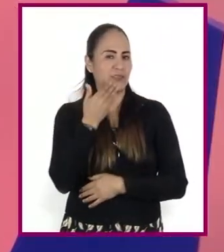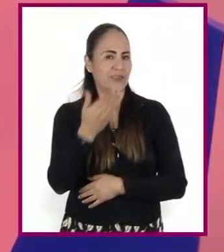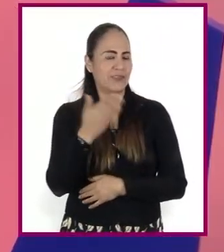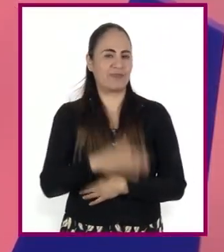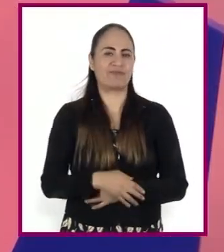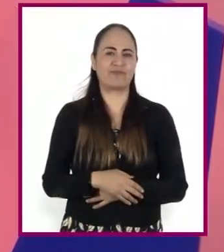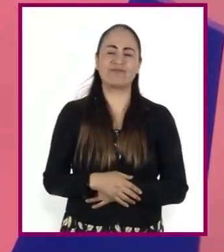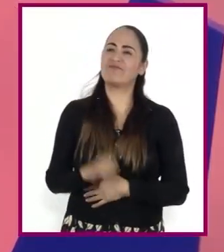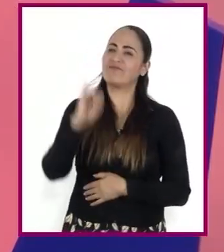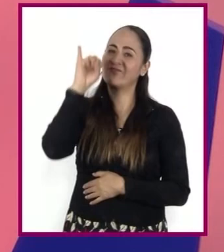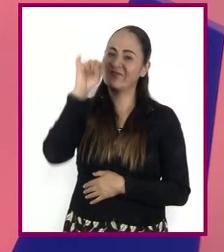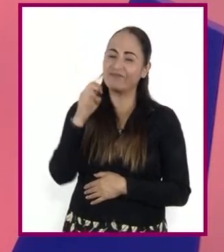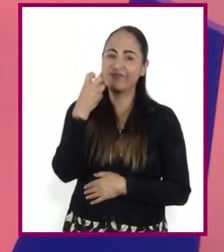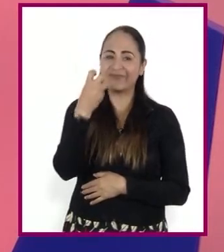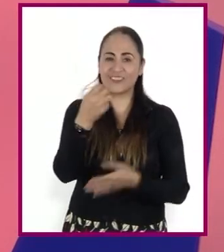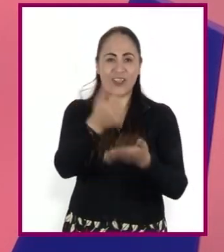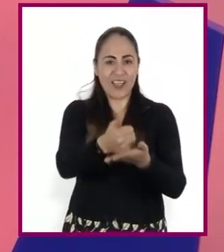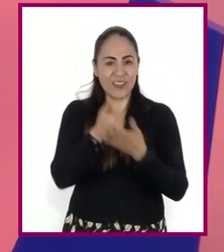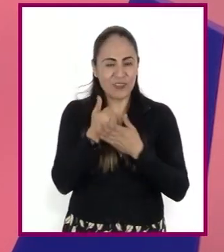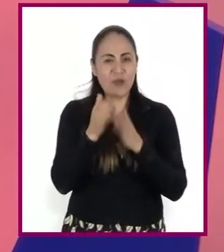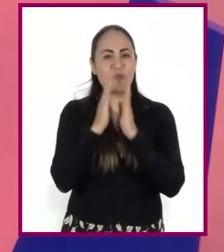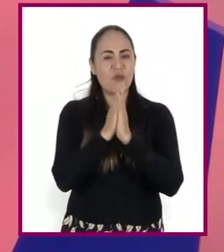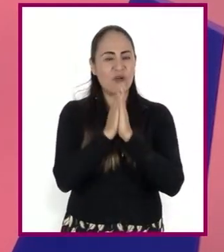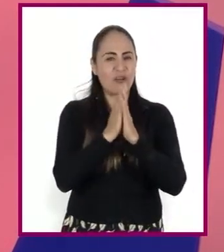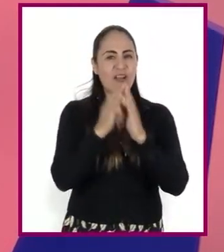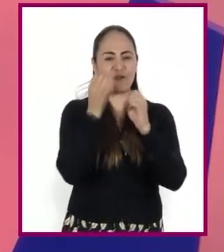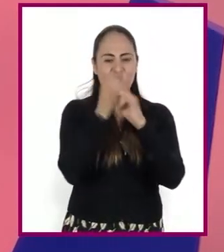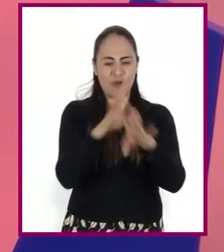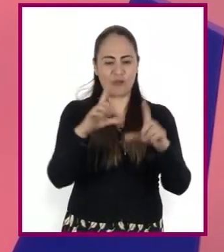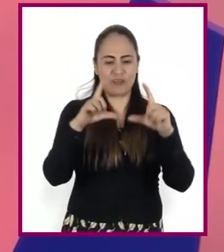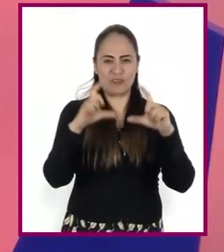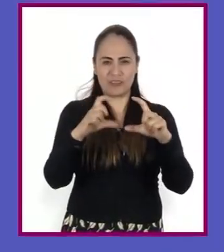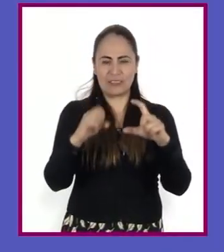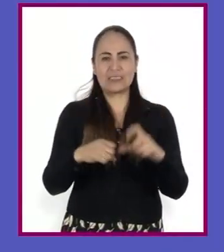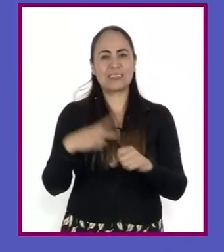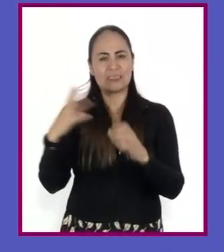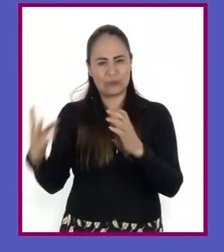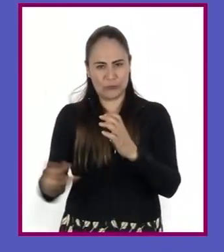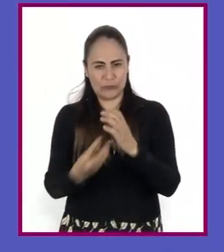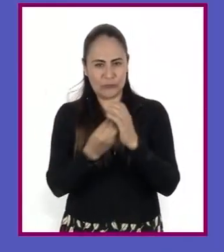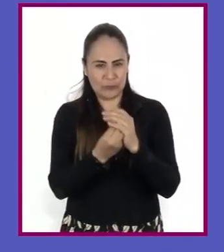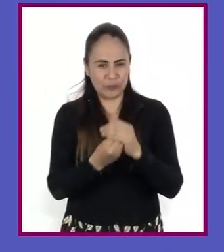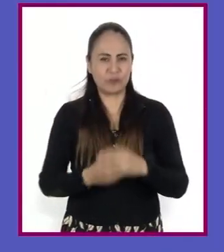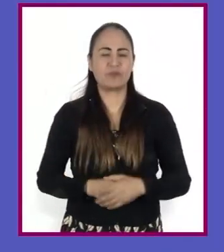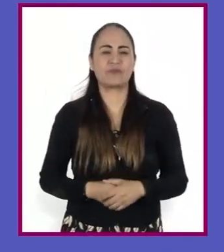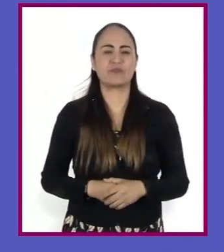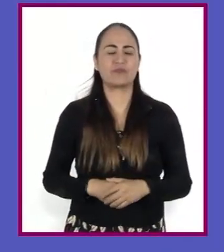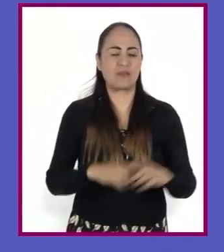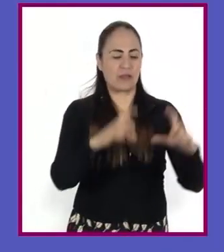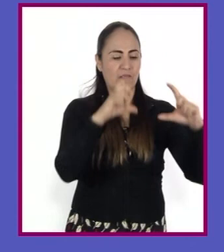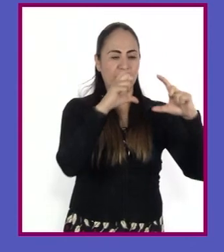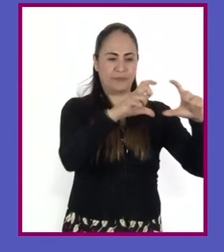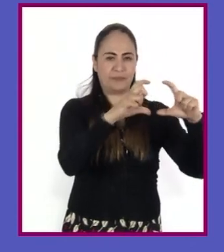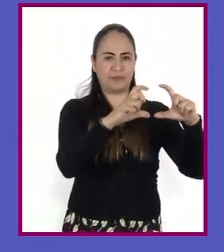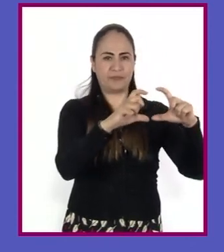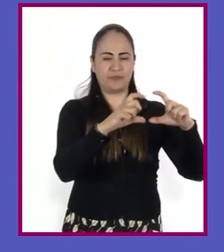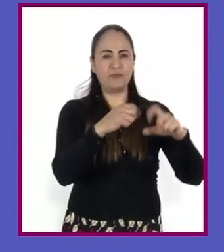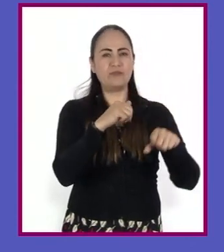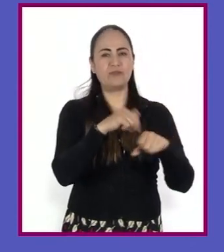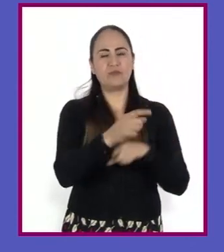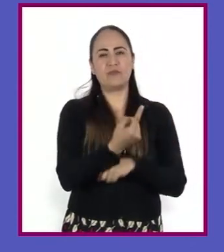Eso me será de gran ayuda. Veamos la información secundaria que nos puede ayudar. Del texto 1. Los robots,